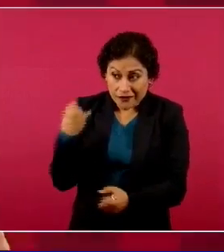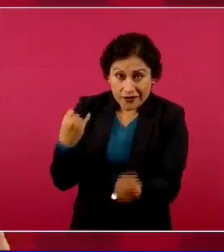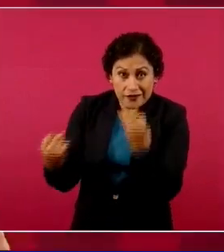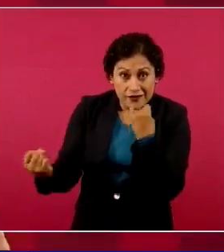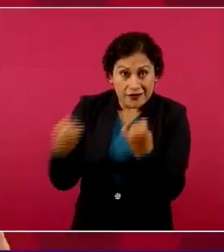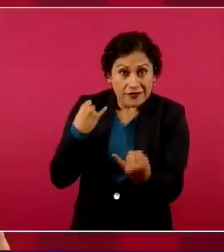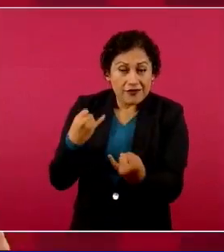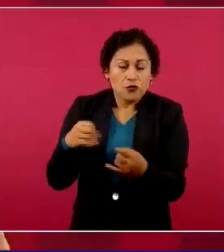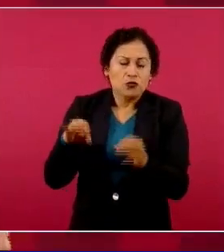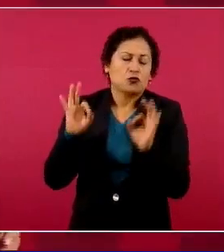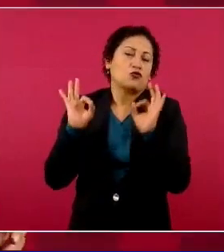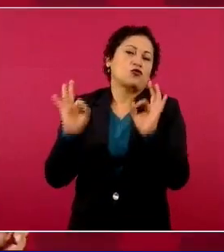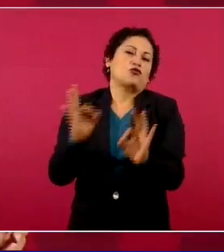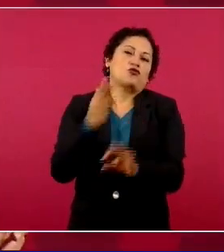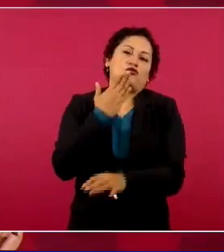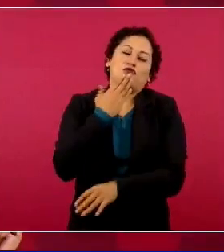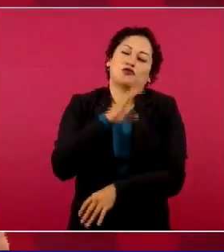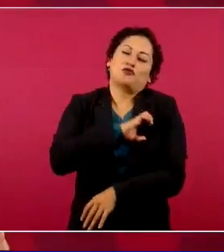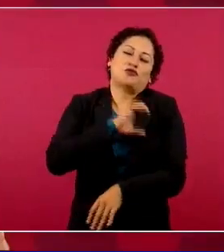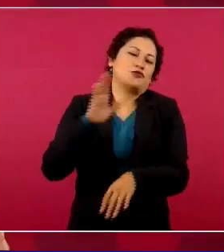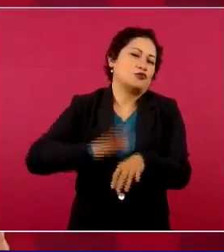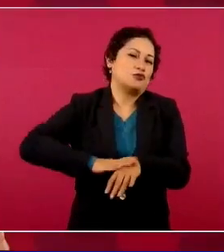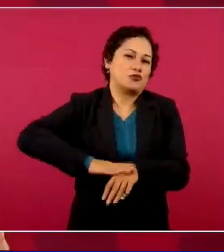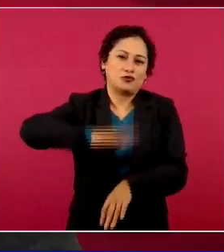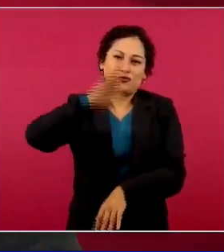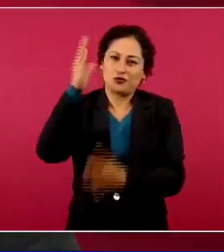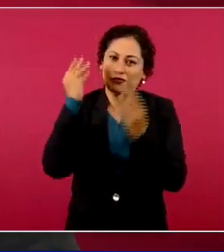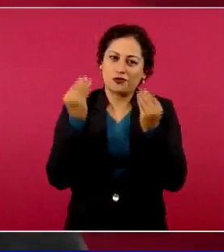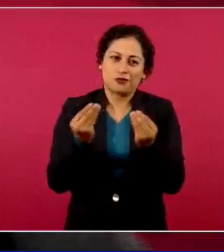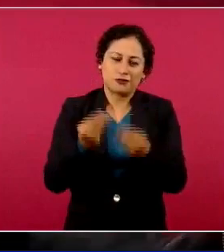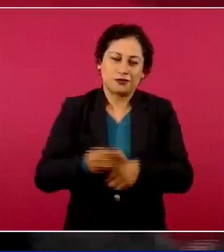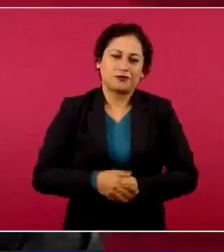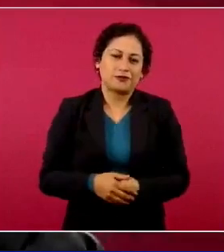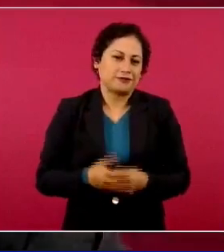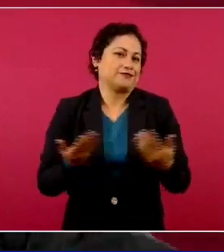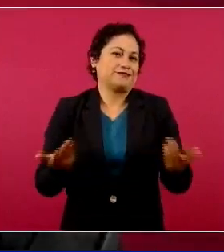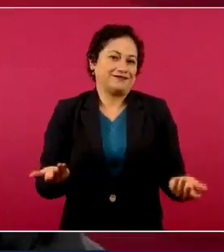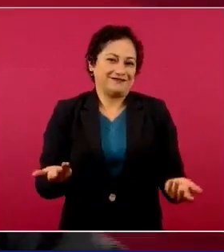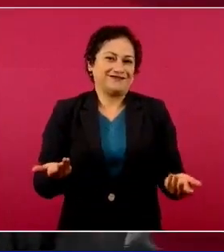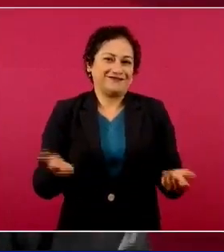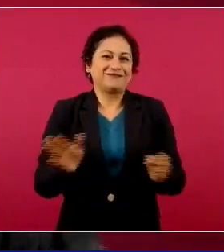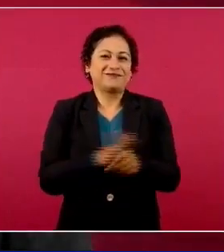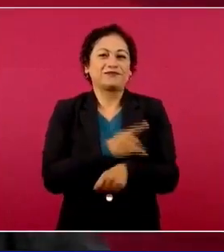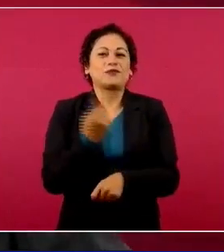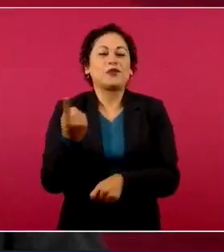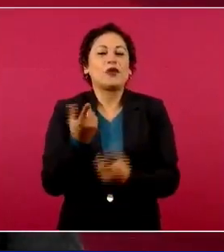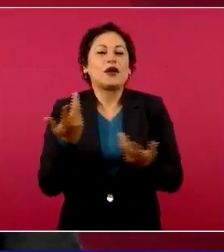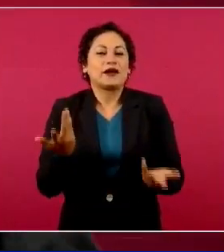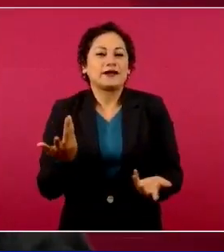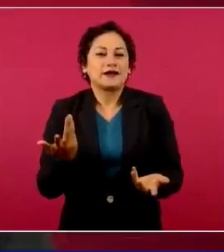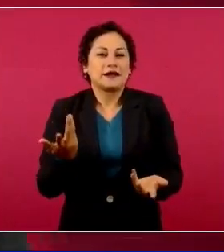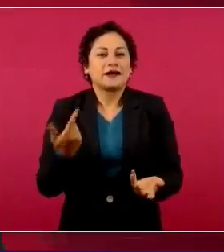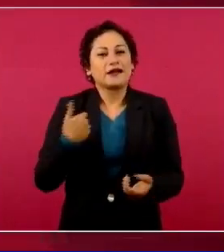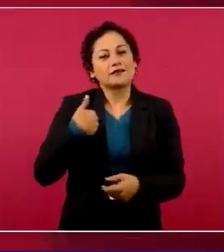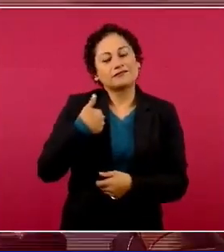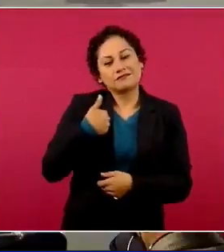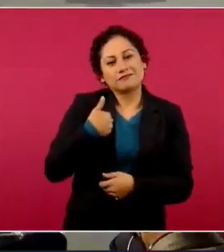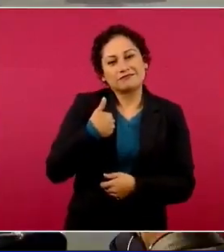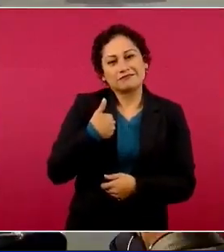mucho más. Es reafirmar lo que